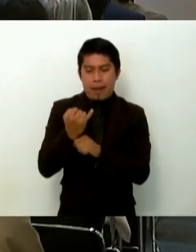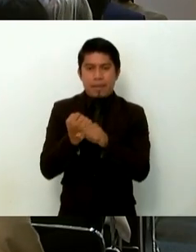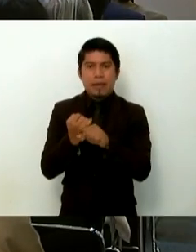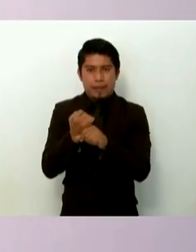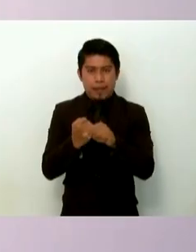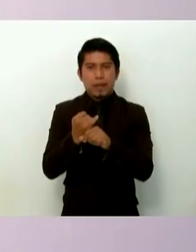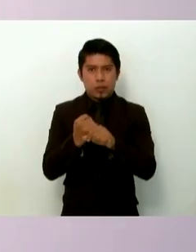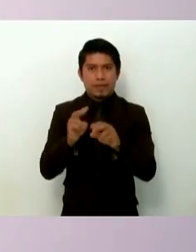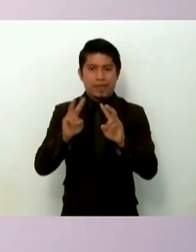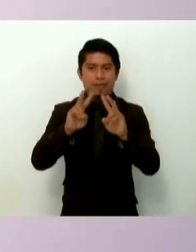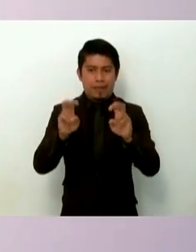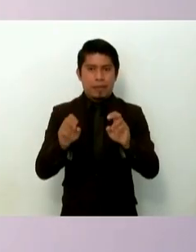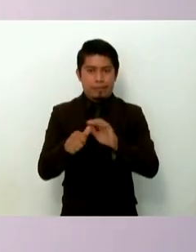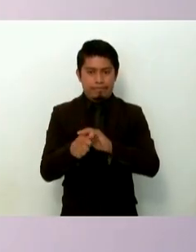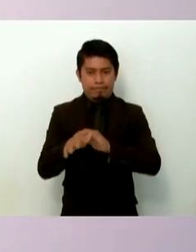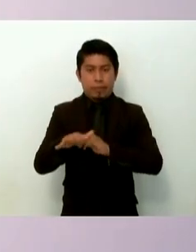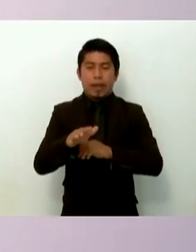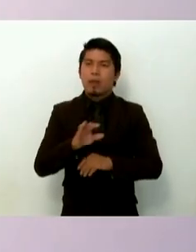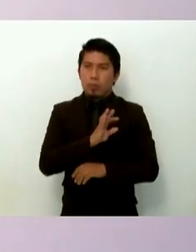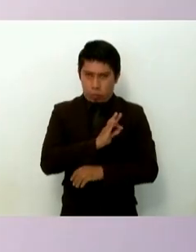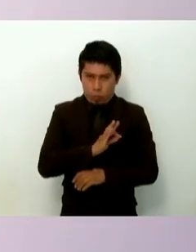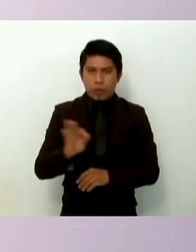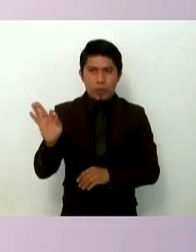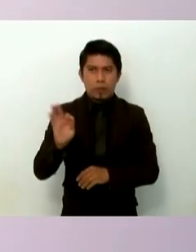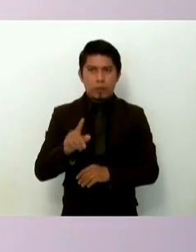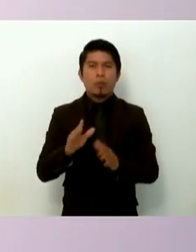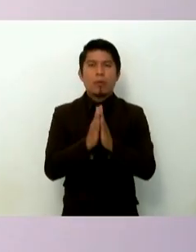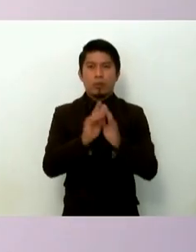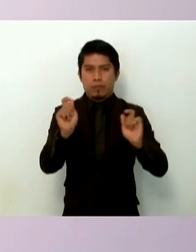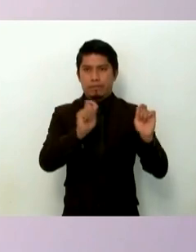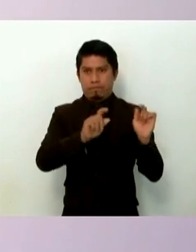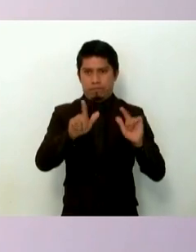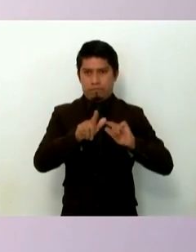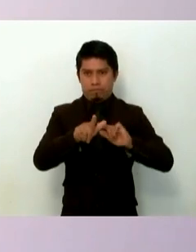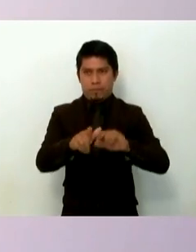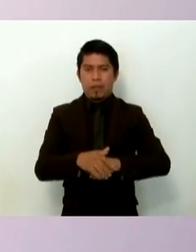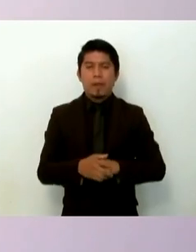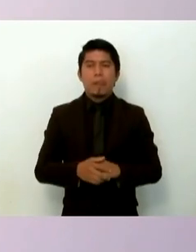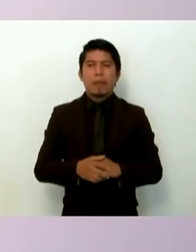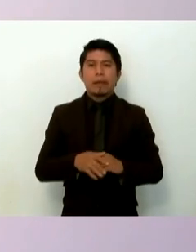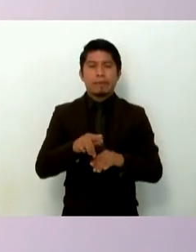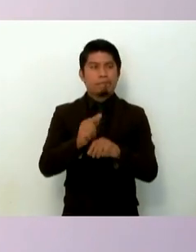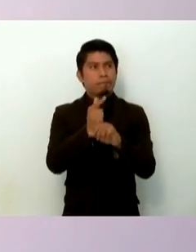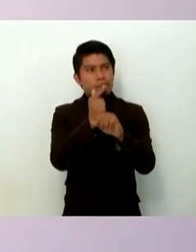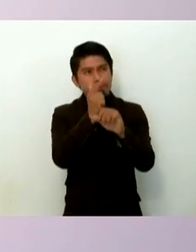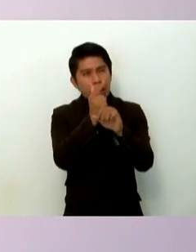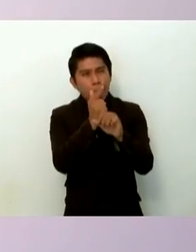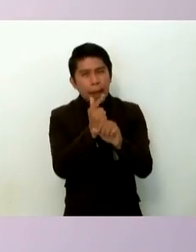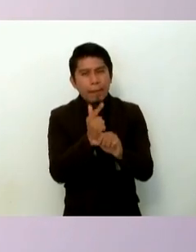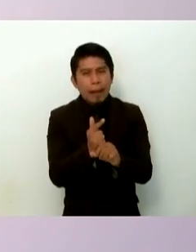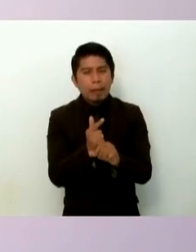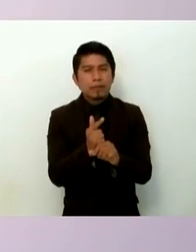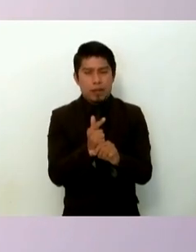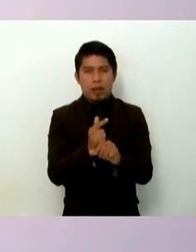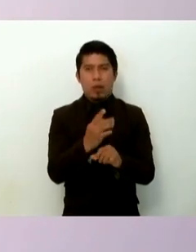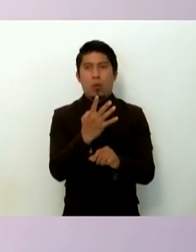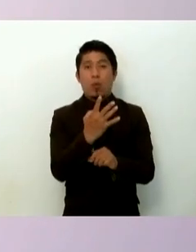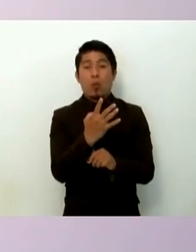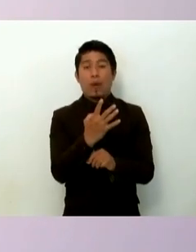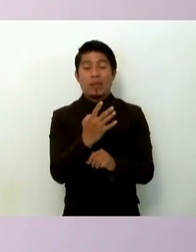hemos podido la siguiente por favor identificar a